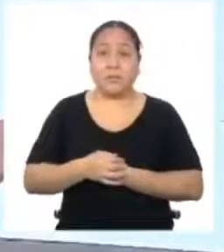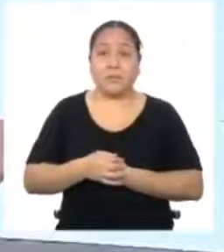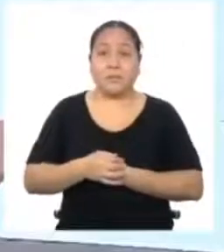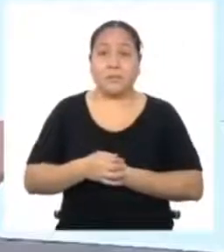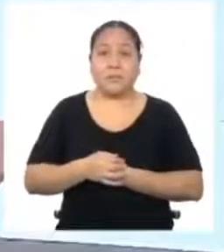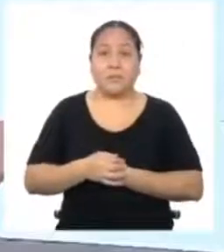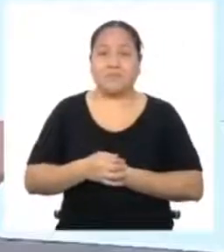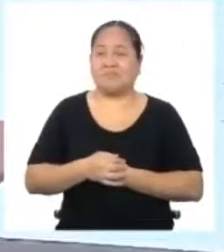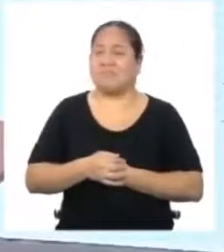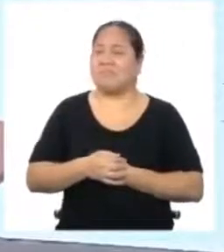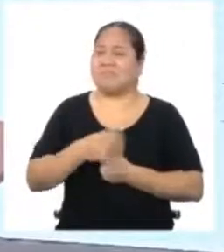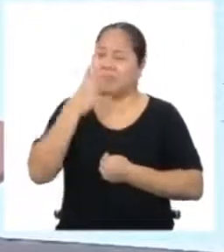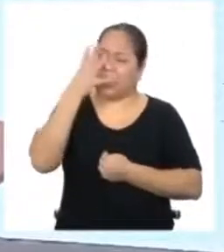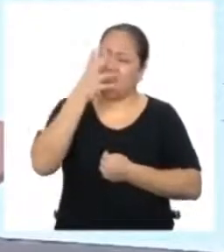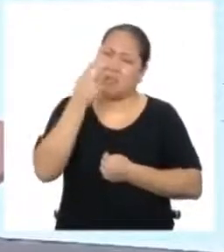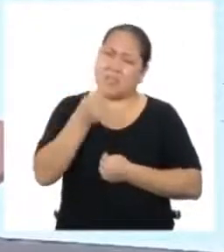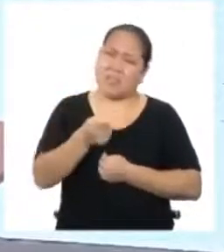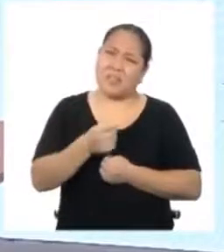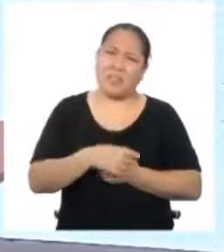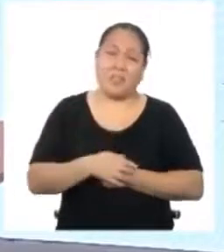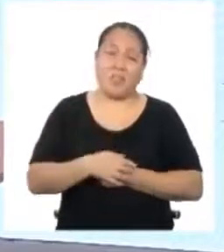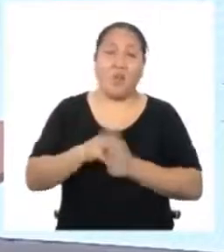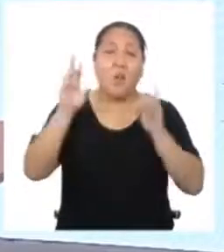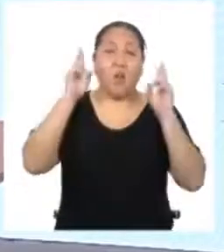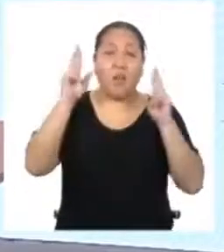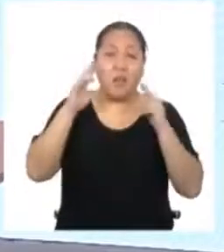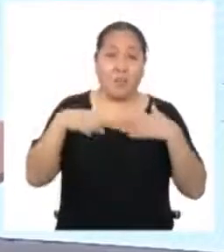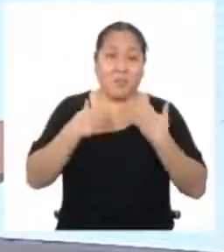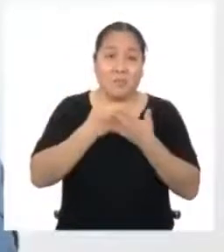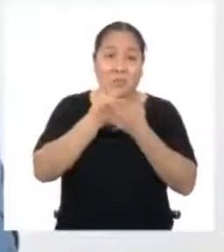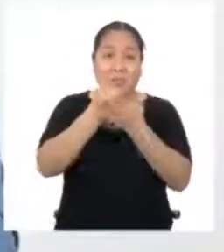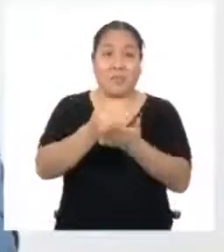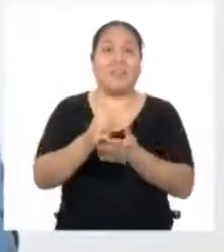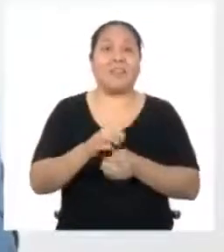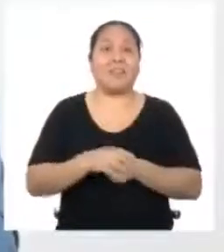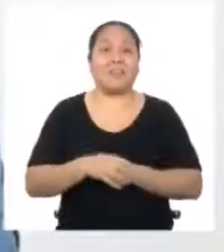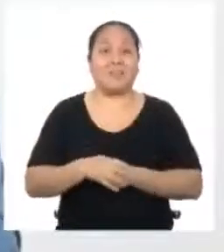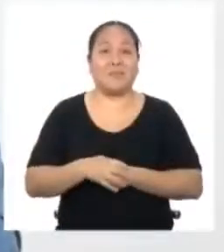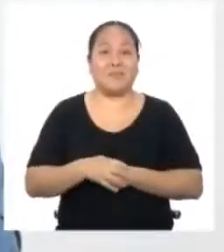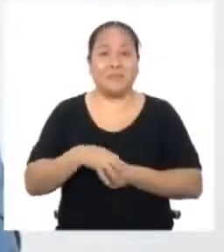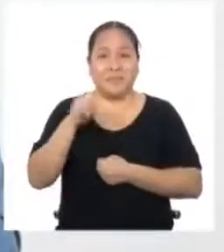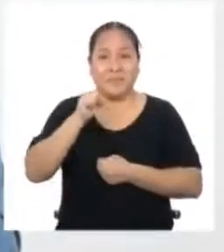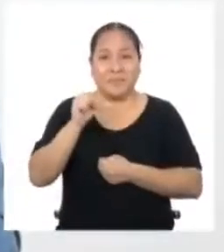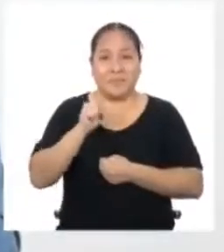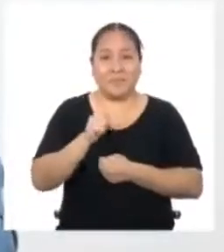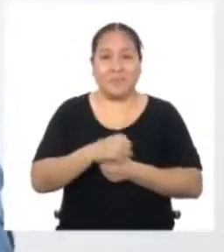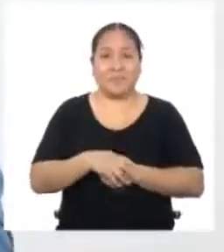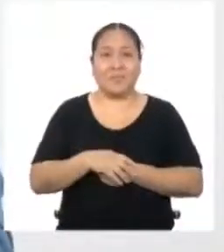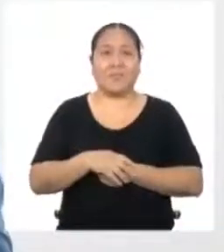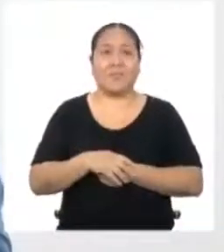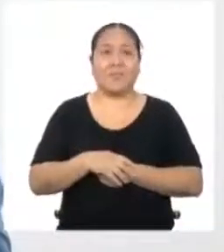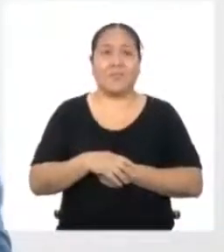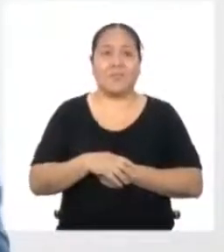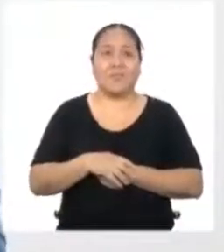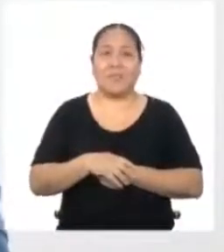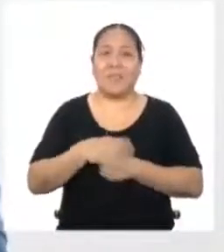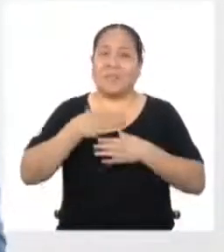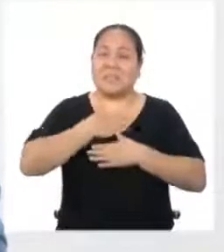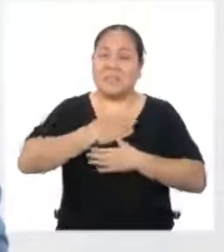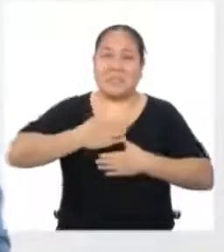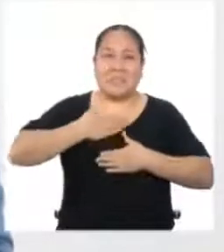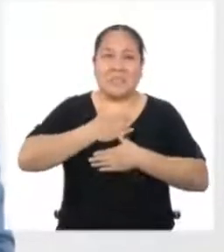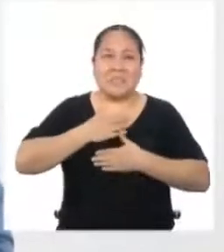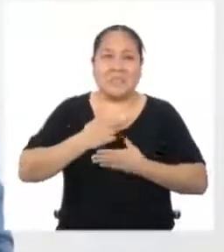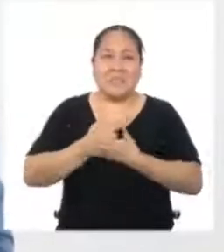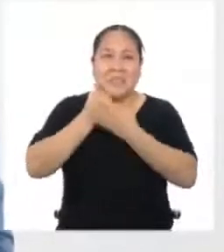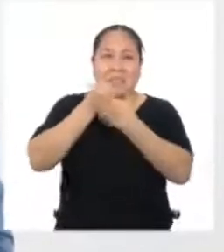Qué bonito detalle, Anthony Espero que podamos ayudarte Claro que podemos Va a ser un gusto poner mi